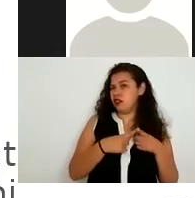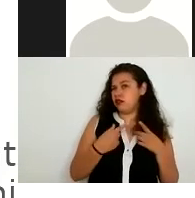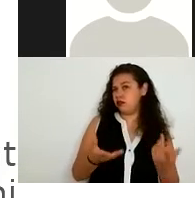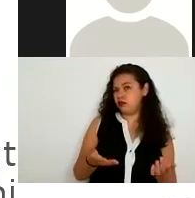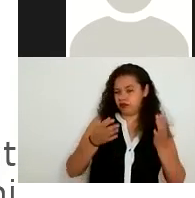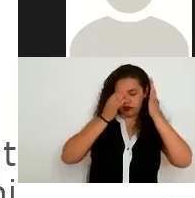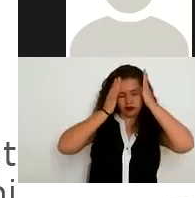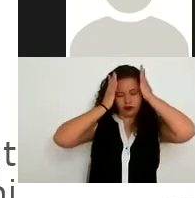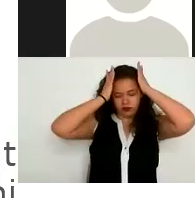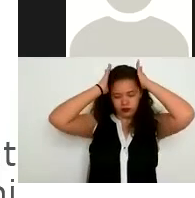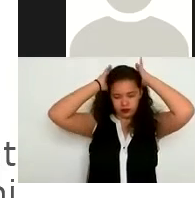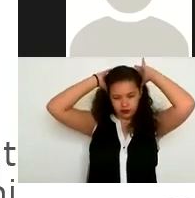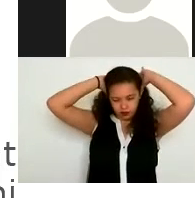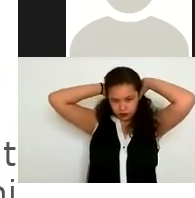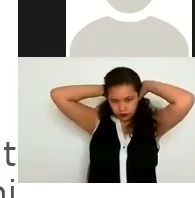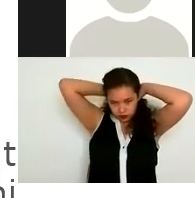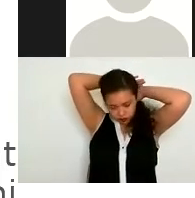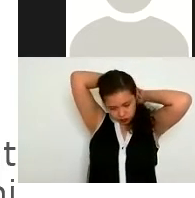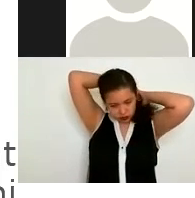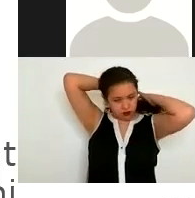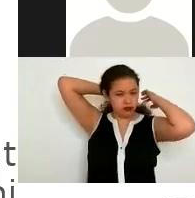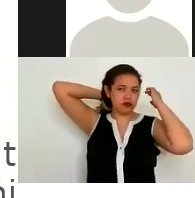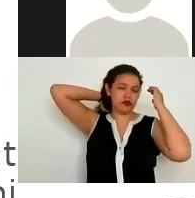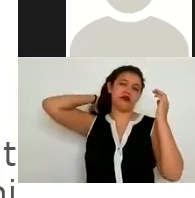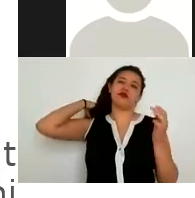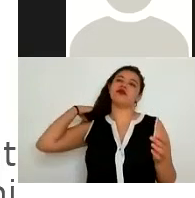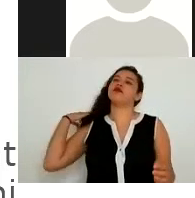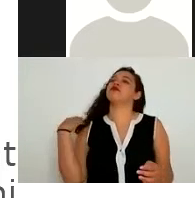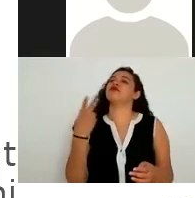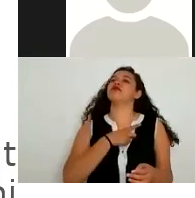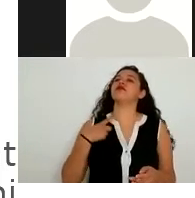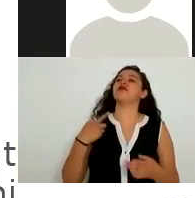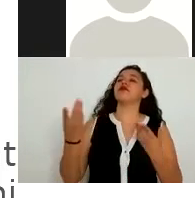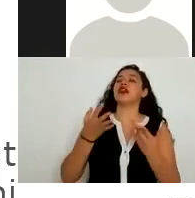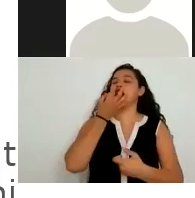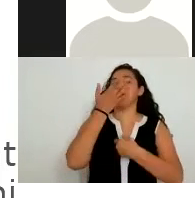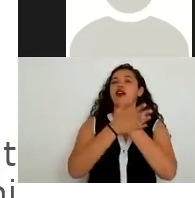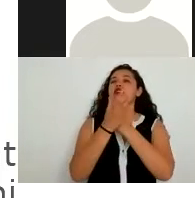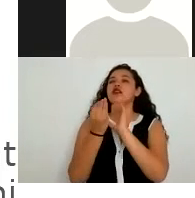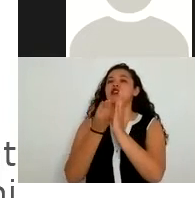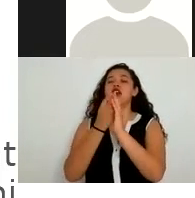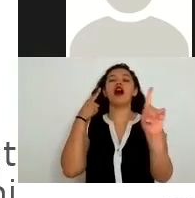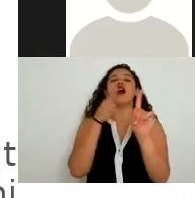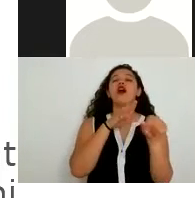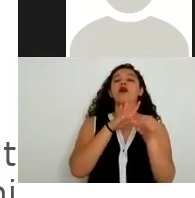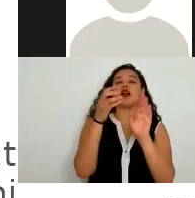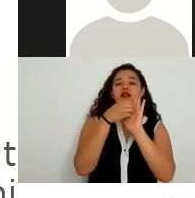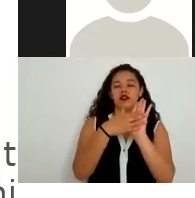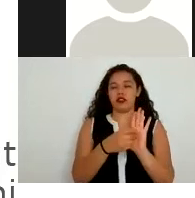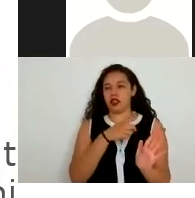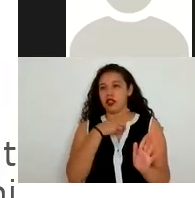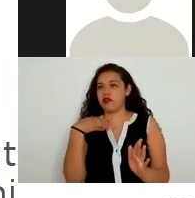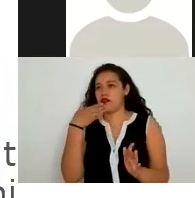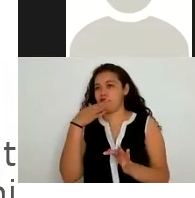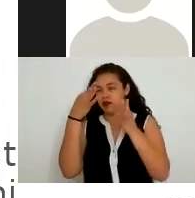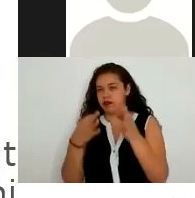de que debe de estar debidamente referido en el aviso de privacidad las finalidades para los cuales se va a proporcionar